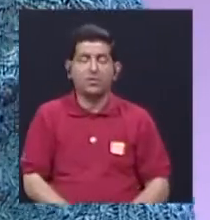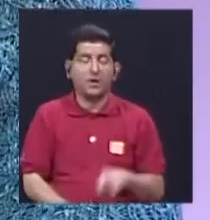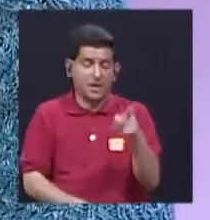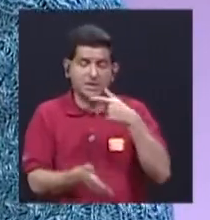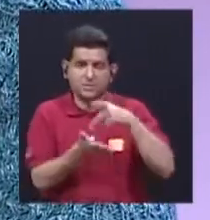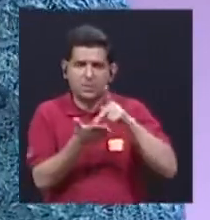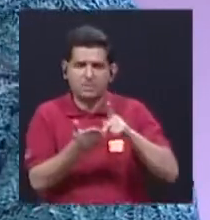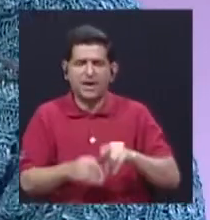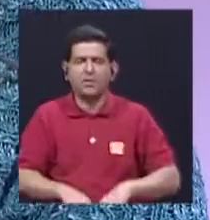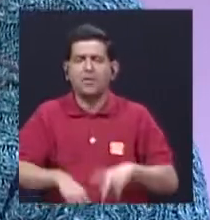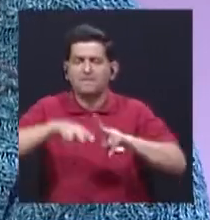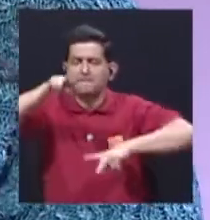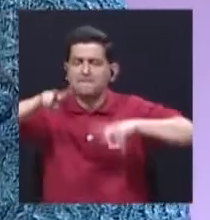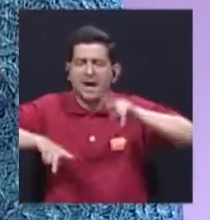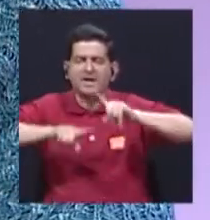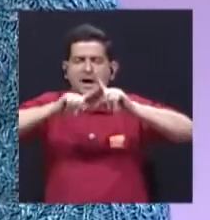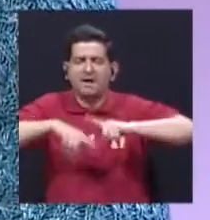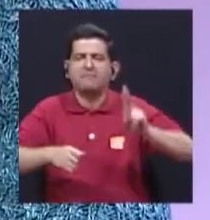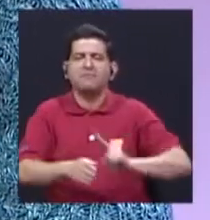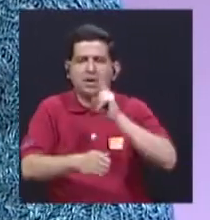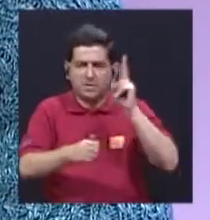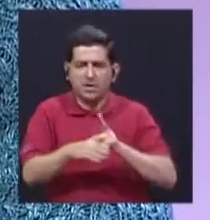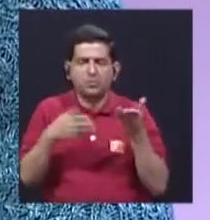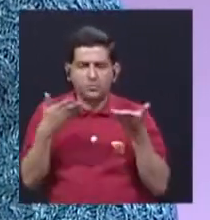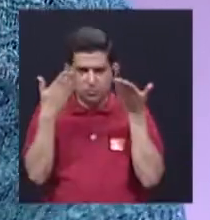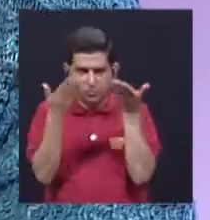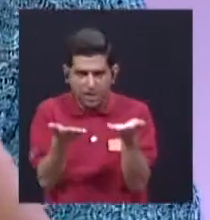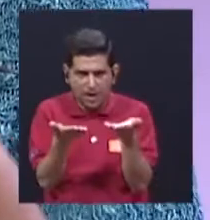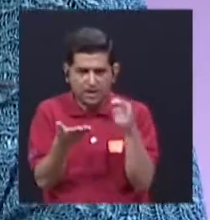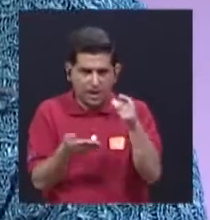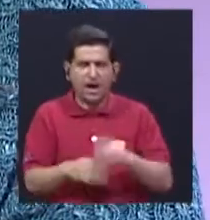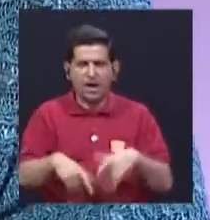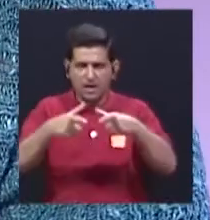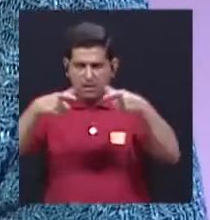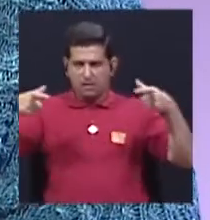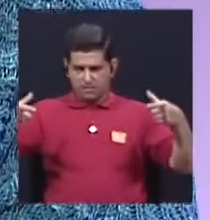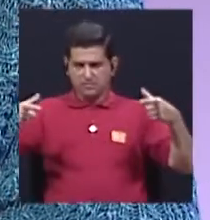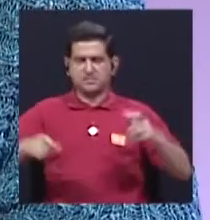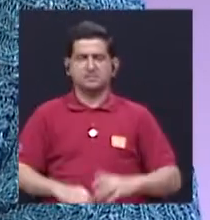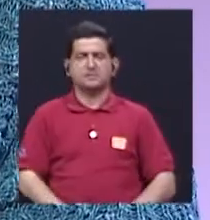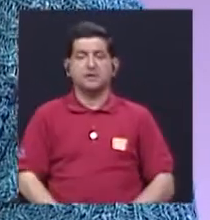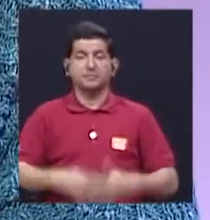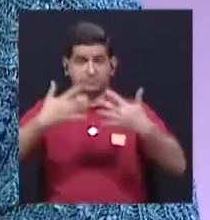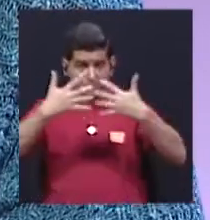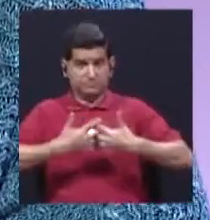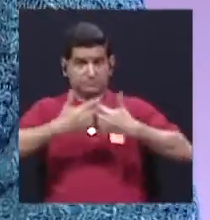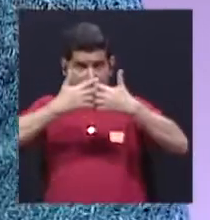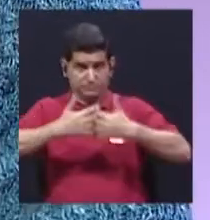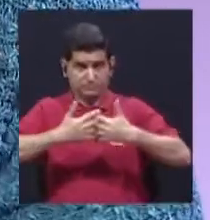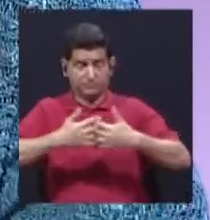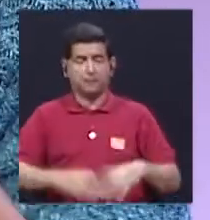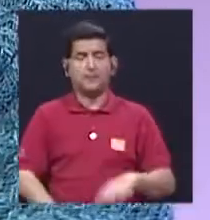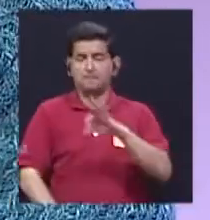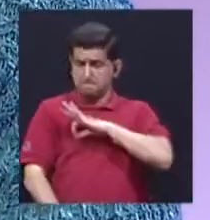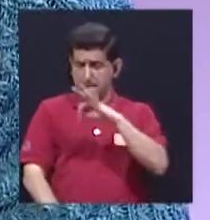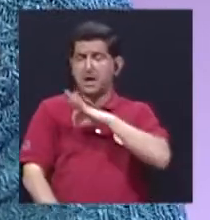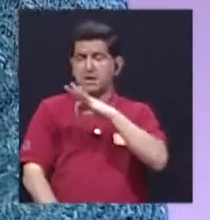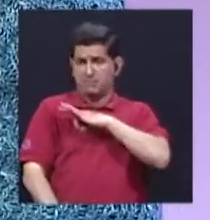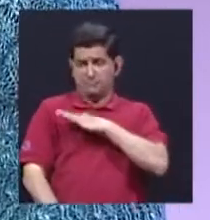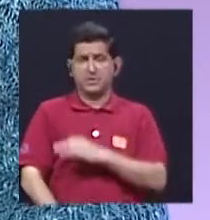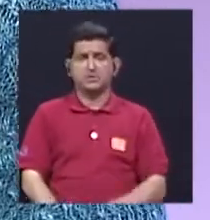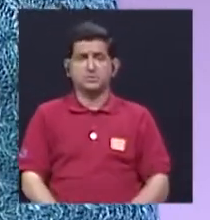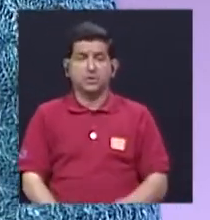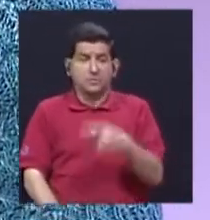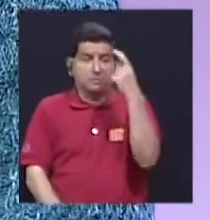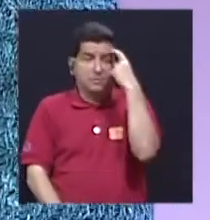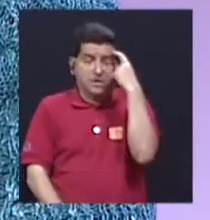de cánon diferenciado según el uso que se le da a las frecuencias. Donde los concesionarios que hagan usufructo para bien,